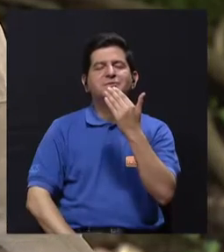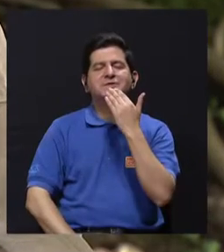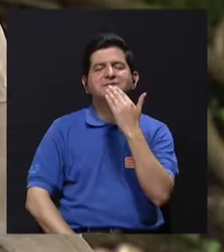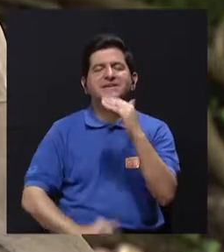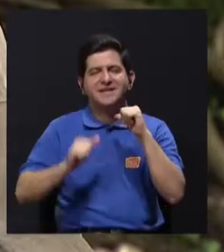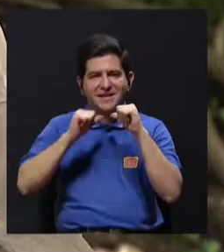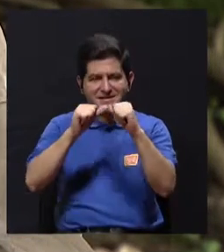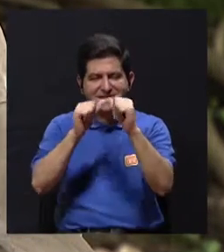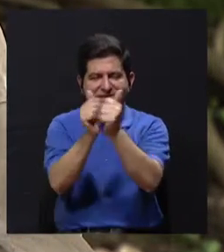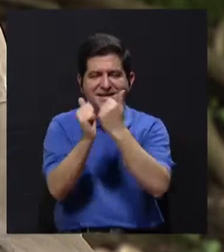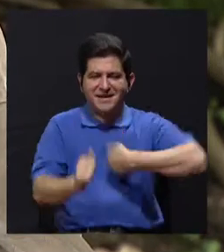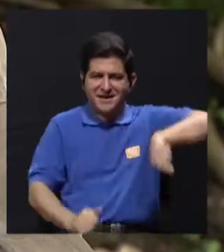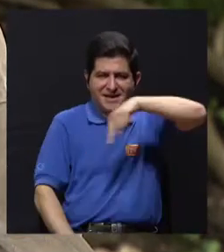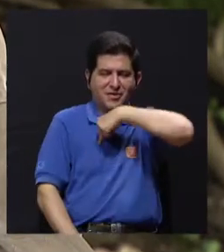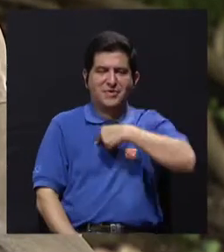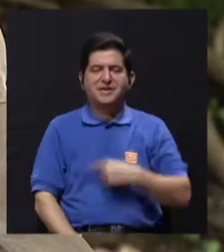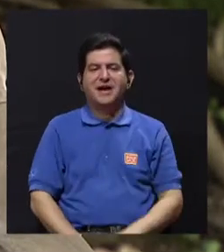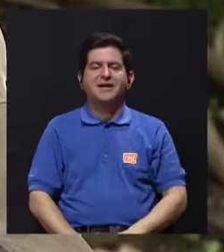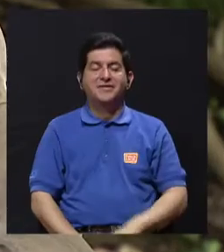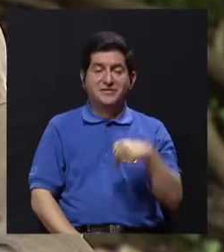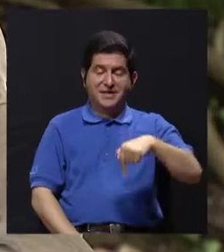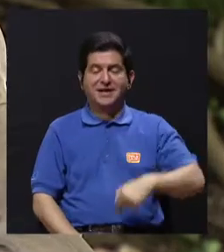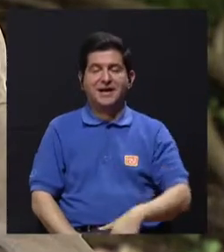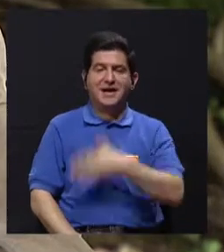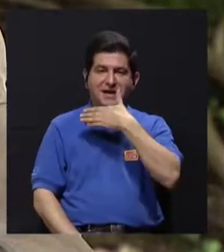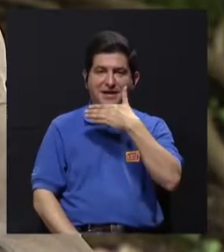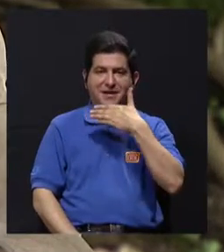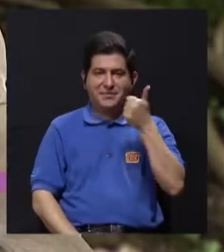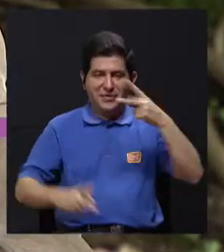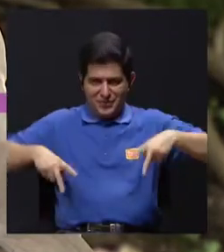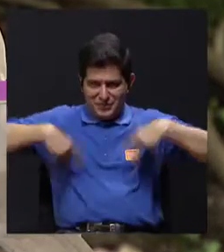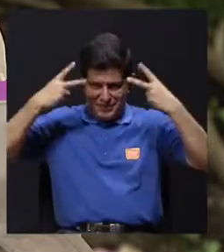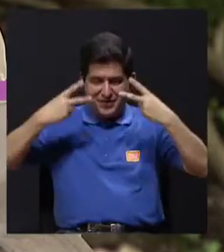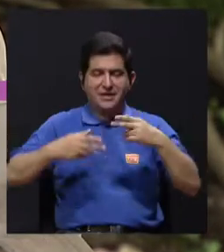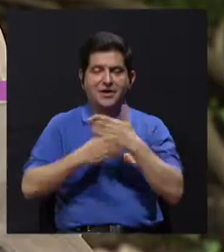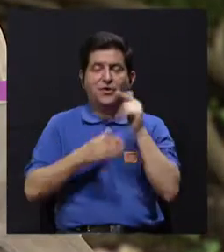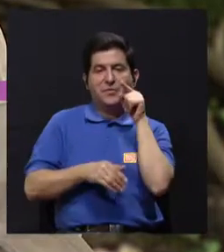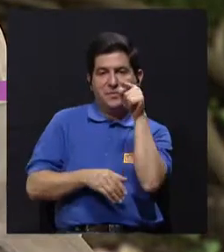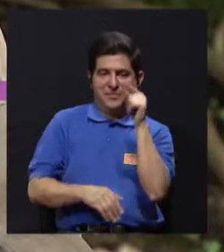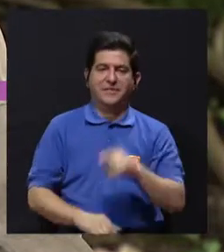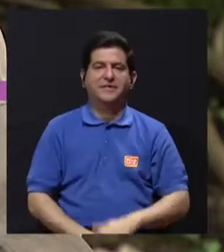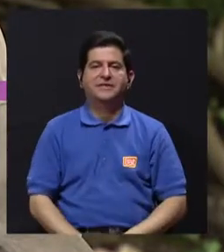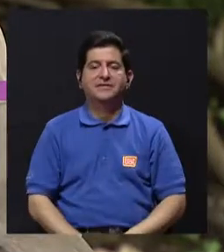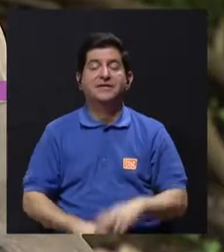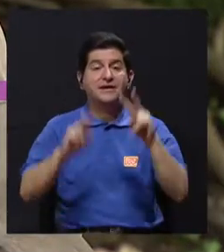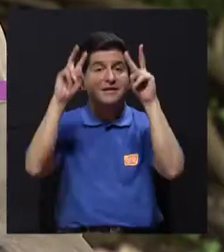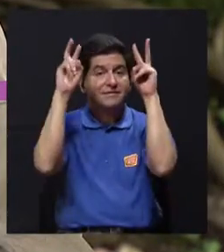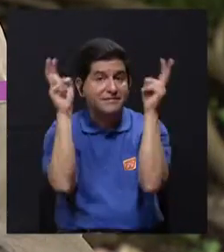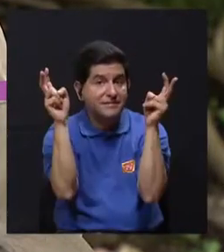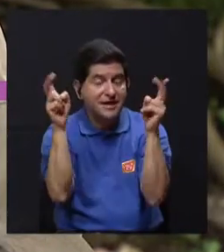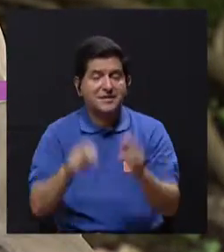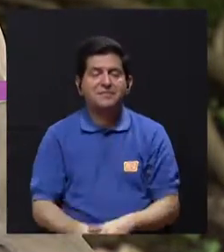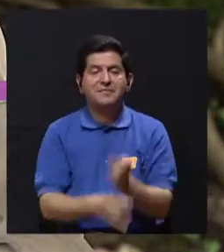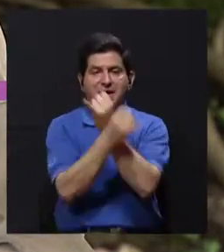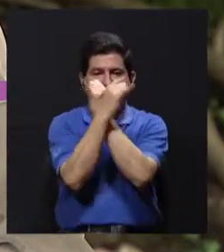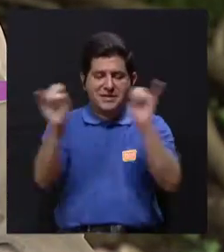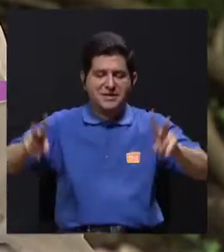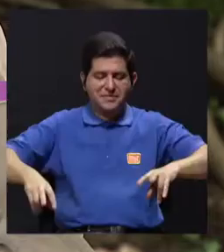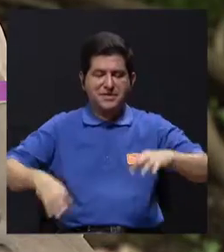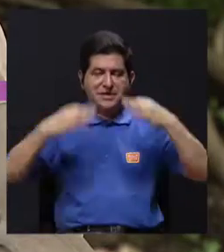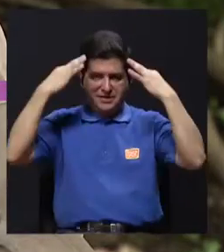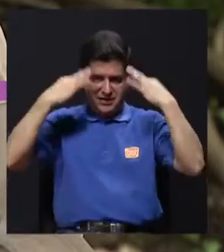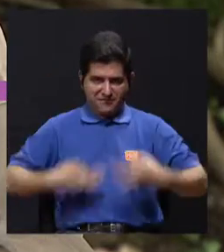Muchísimas gracias por continuar con nosotros en Vivir Mejor. El día de hoy conversando y compartiendo con ustedes el tema de la